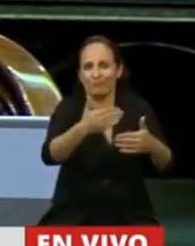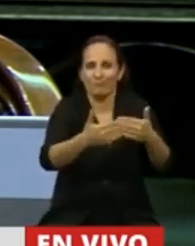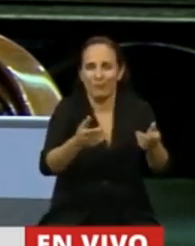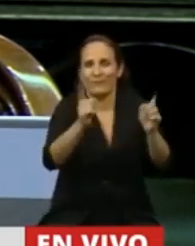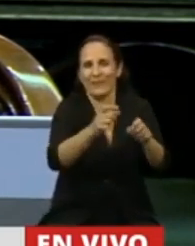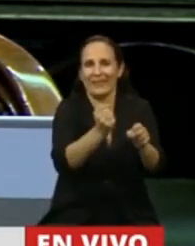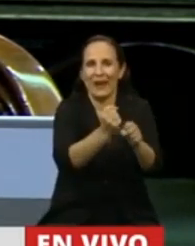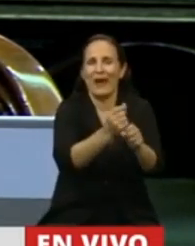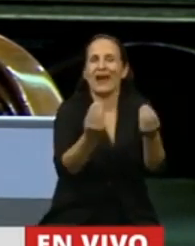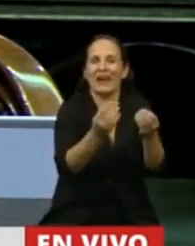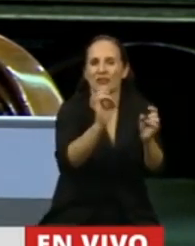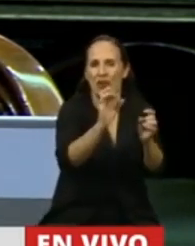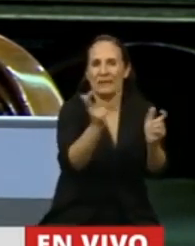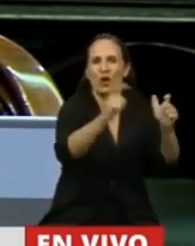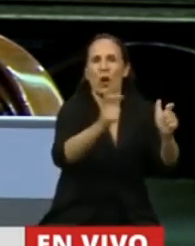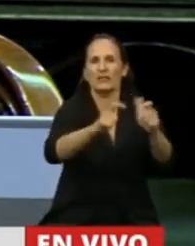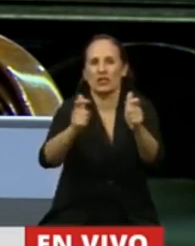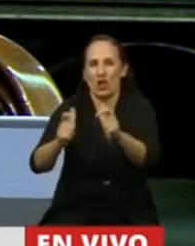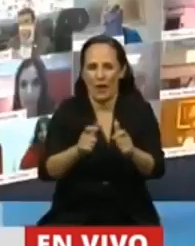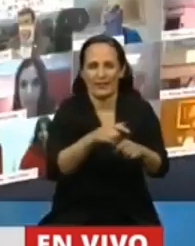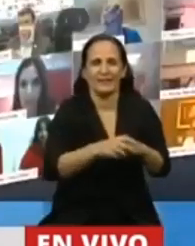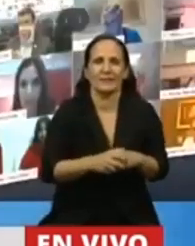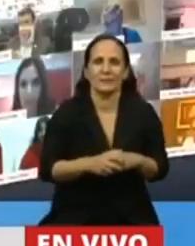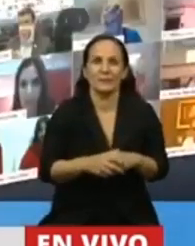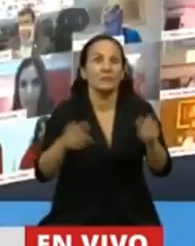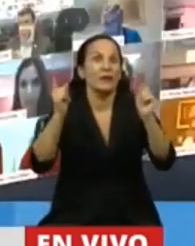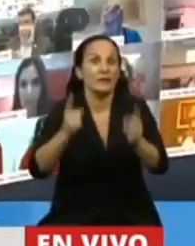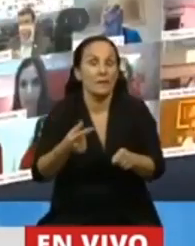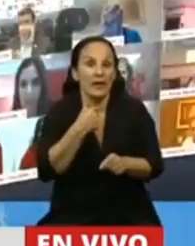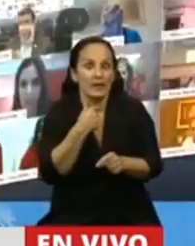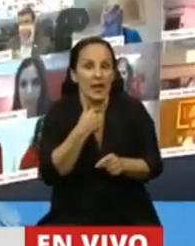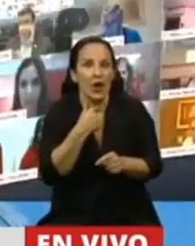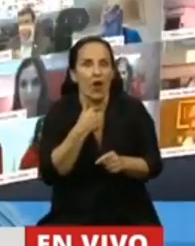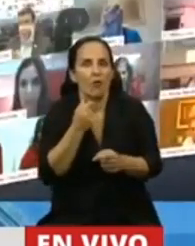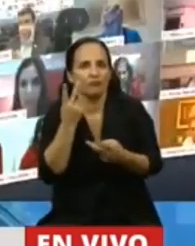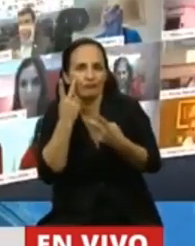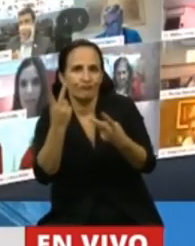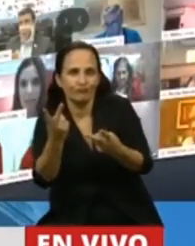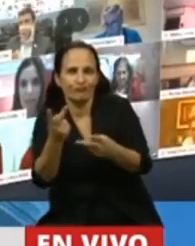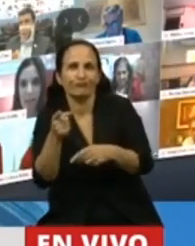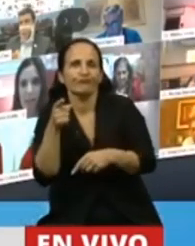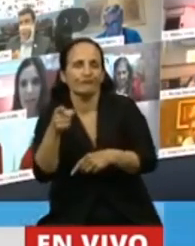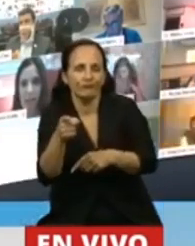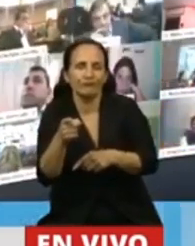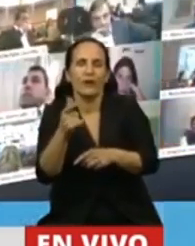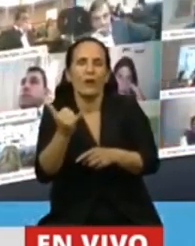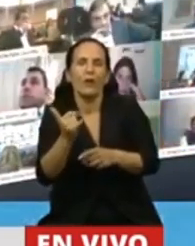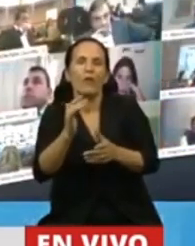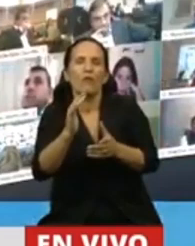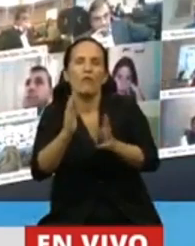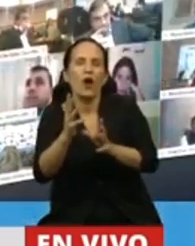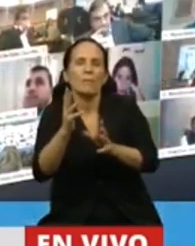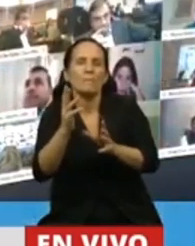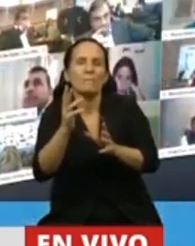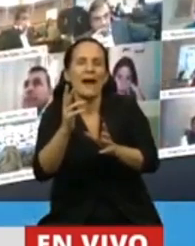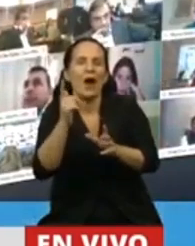en las comisiones. También quiero reconocer que hemos tenido miradas distintas por